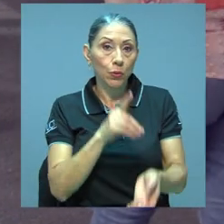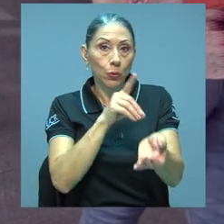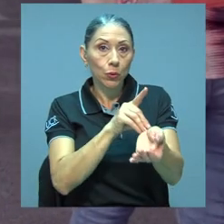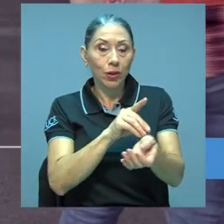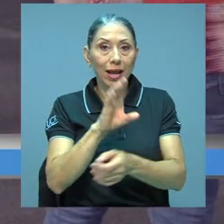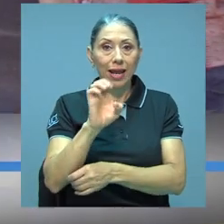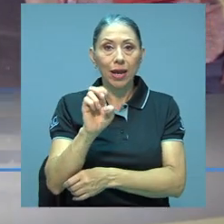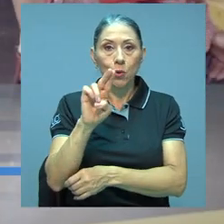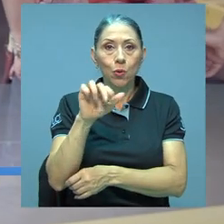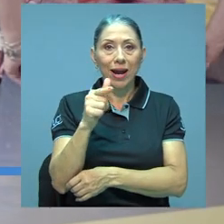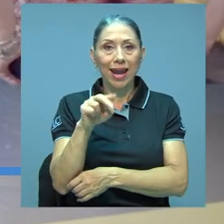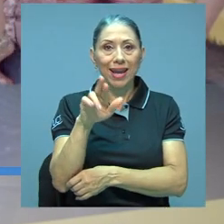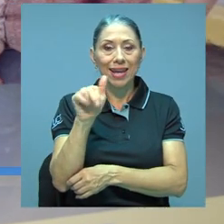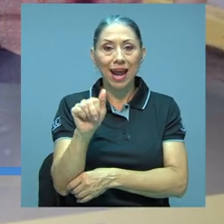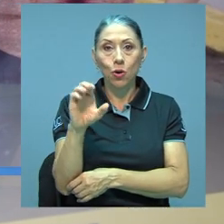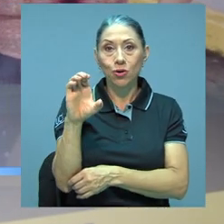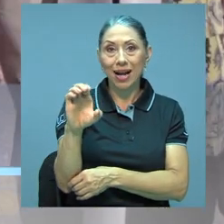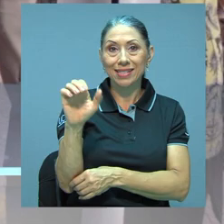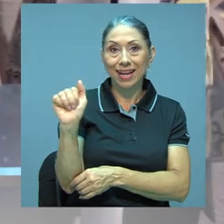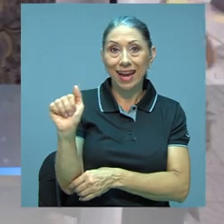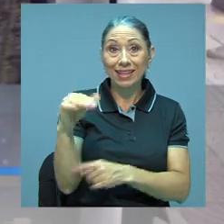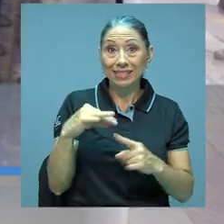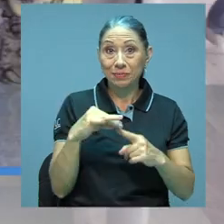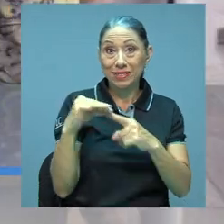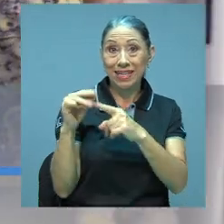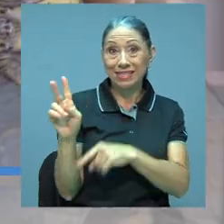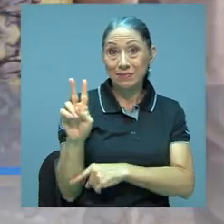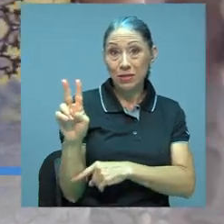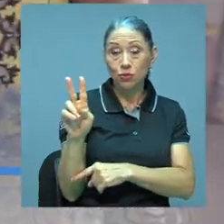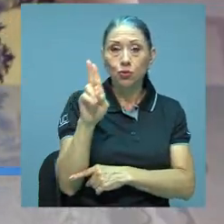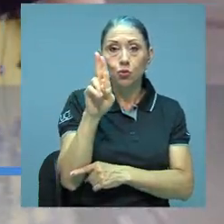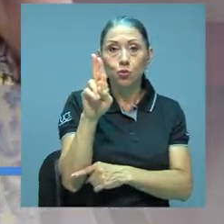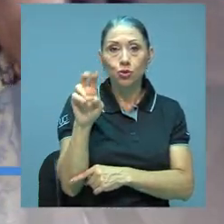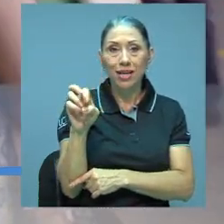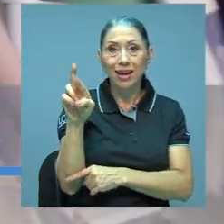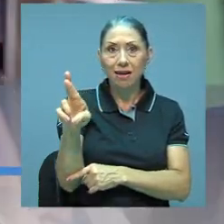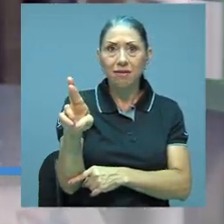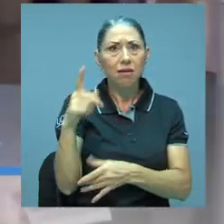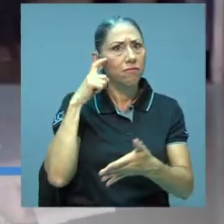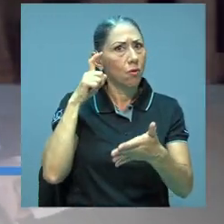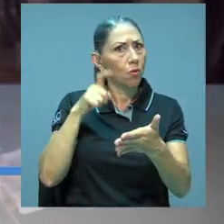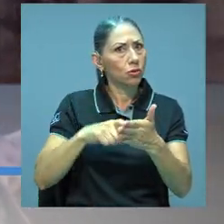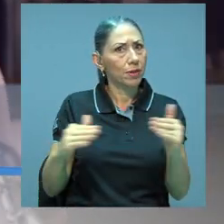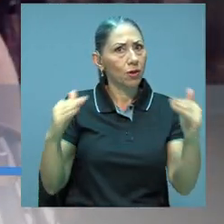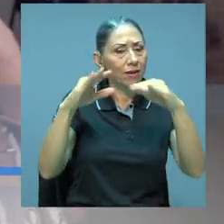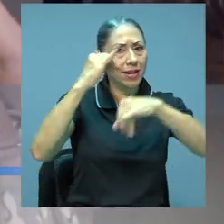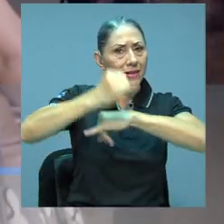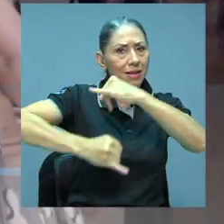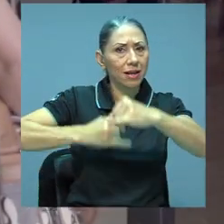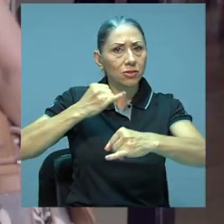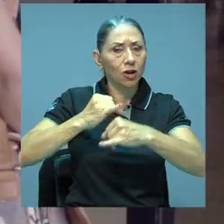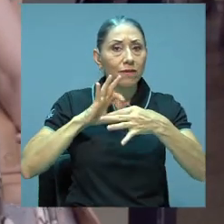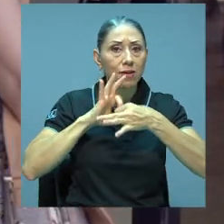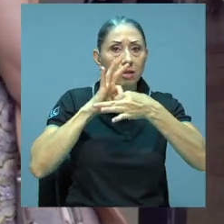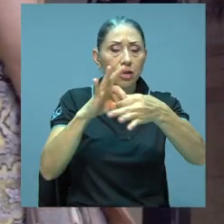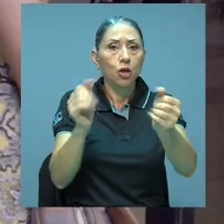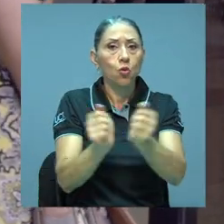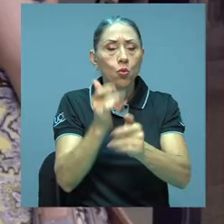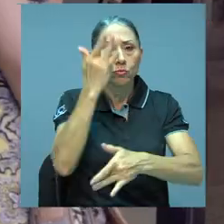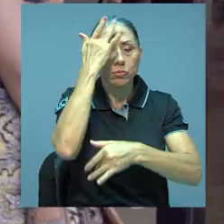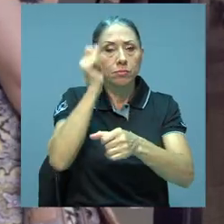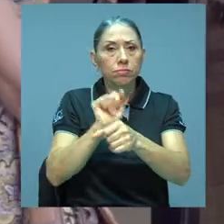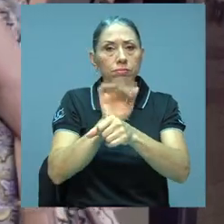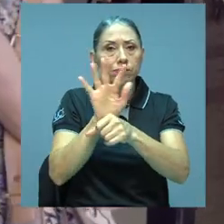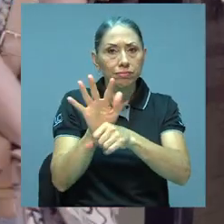La doctora Eugenia Corrales Aguilar, viróloga de la UCR y con un gran reconocimiento internacional en relación con la